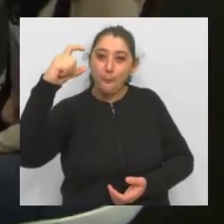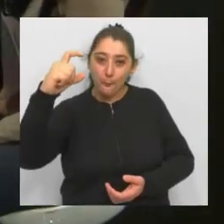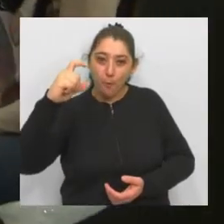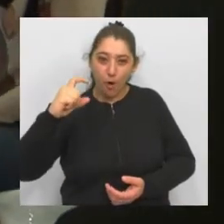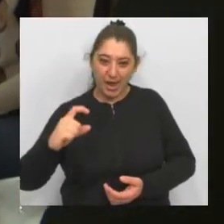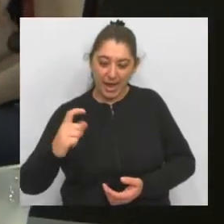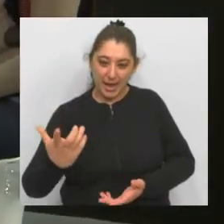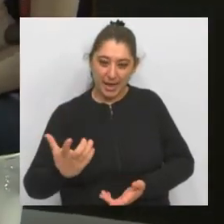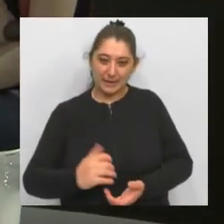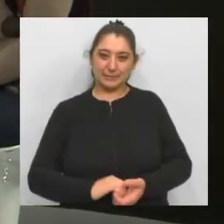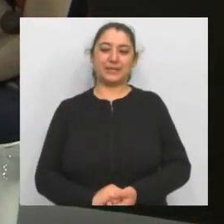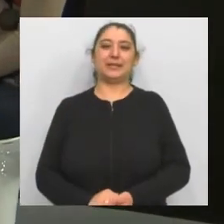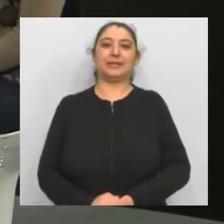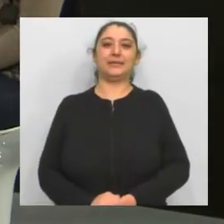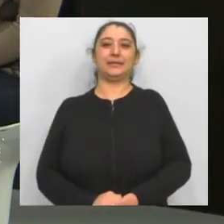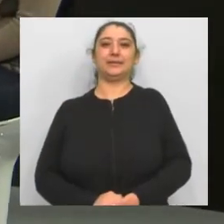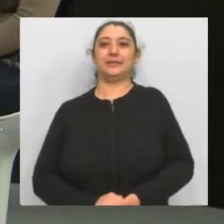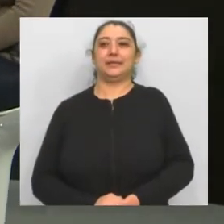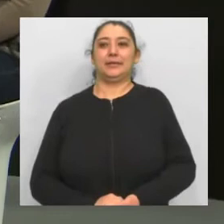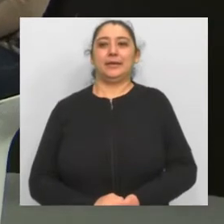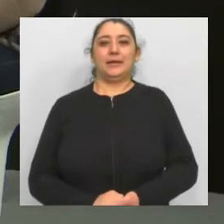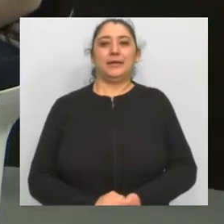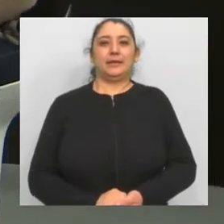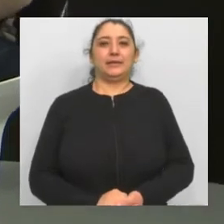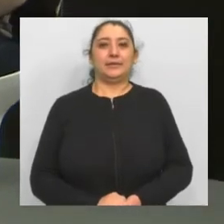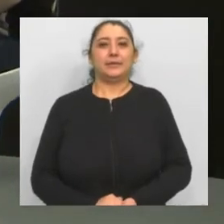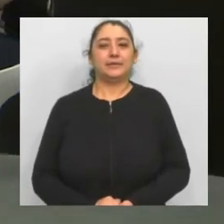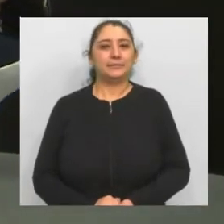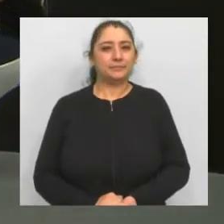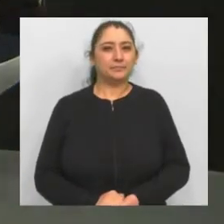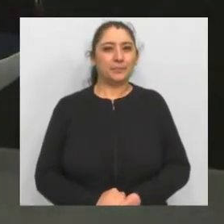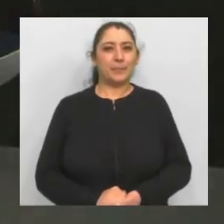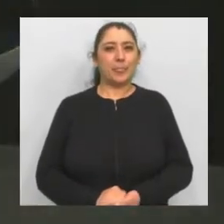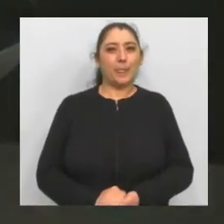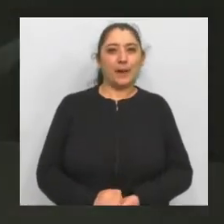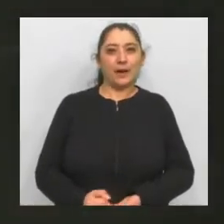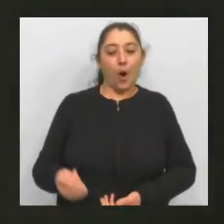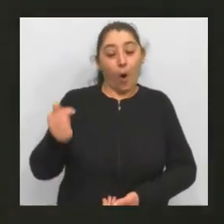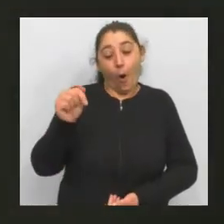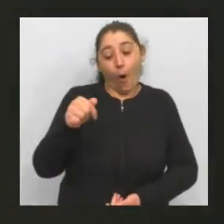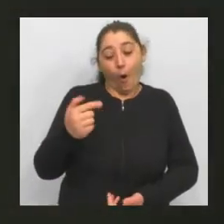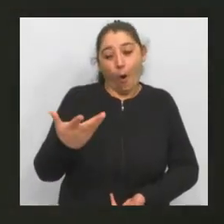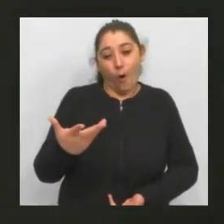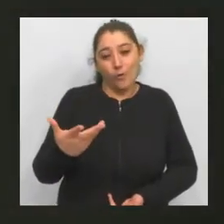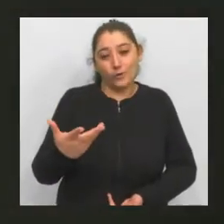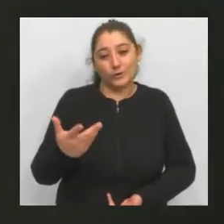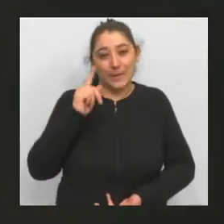vamos en marcha. Qué lindo, qué lindo. Y hoy por hoy, claro, seguramente este